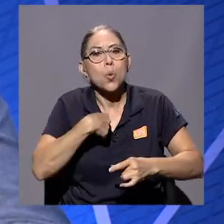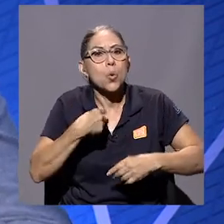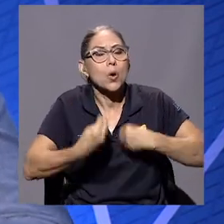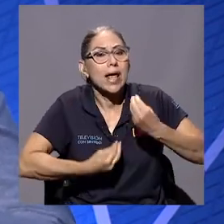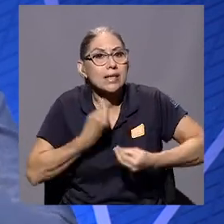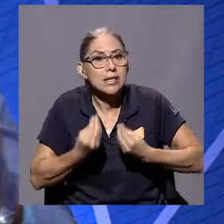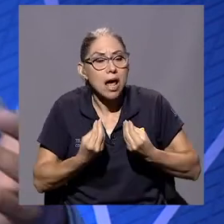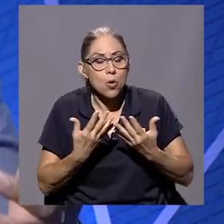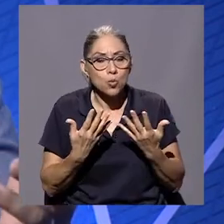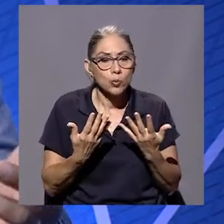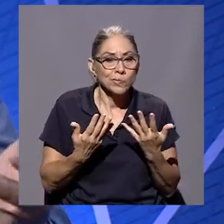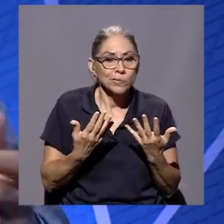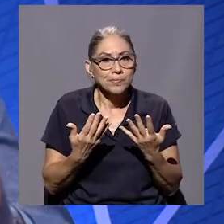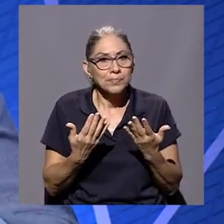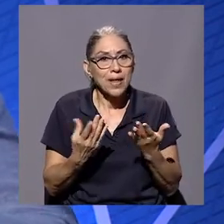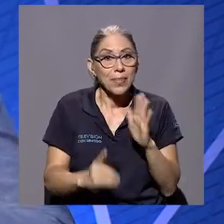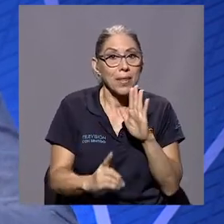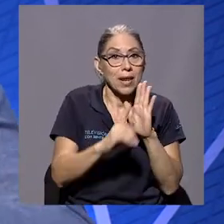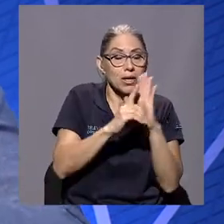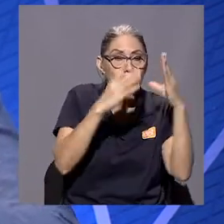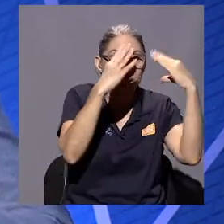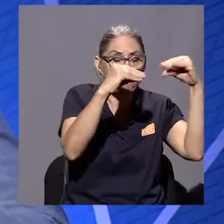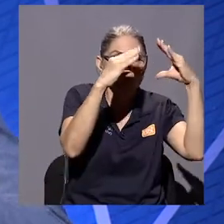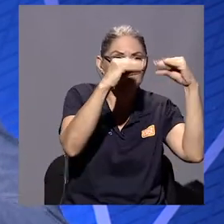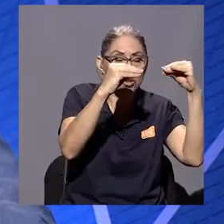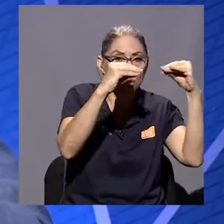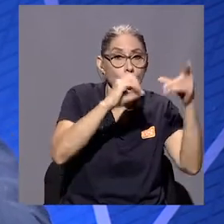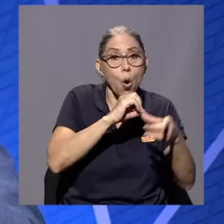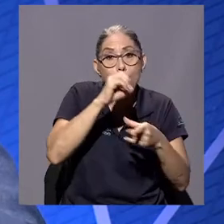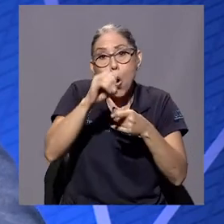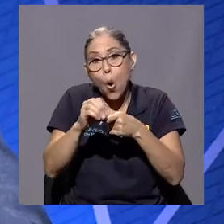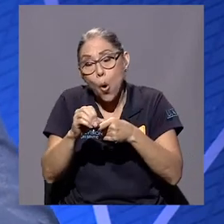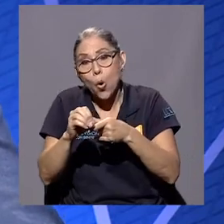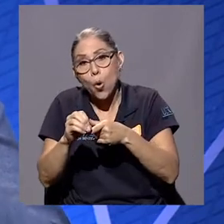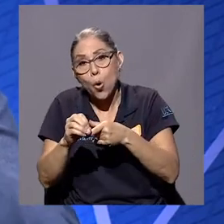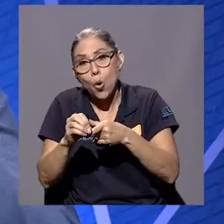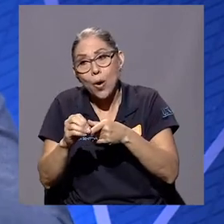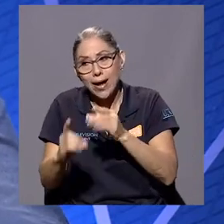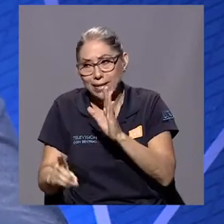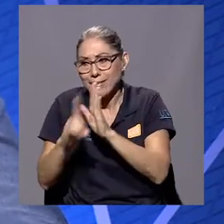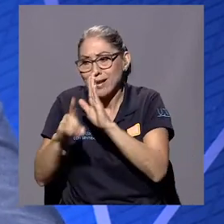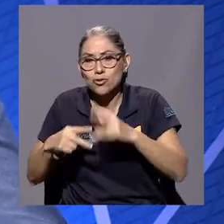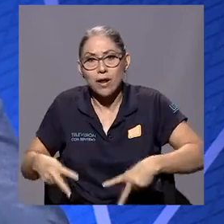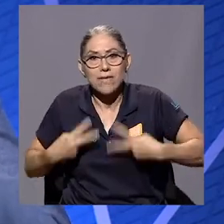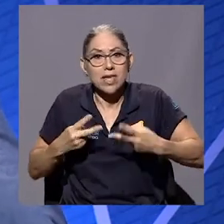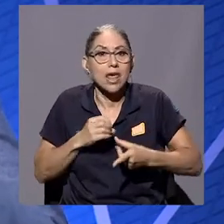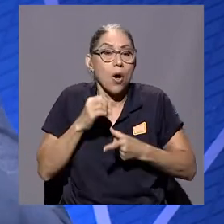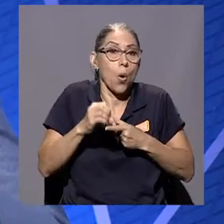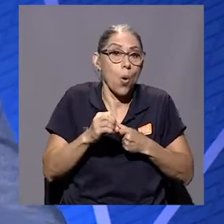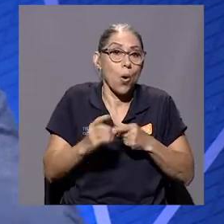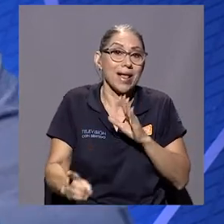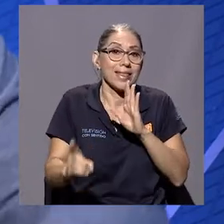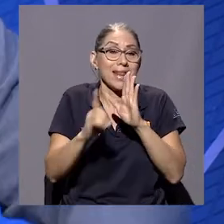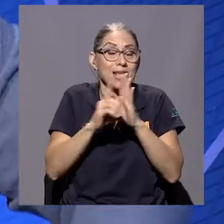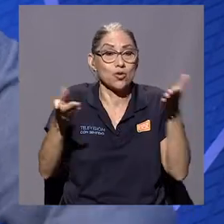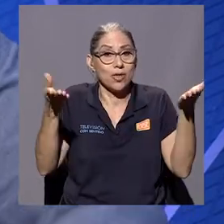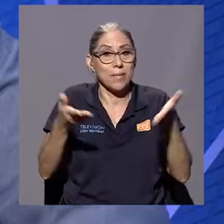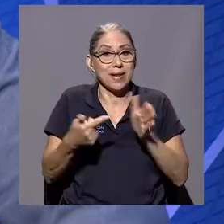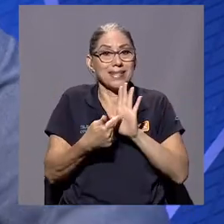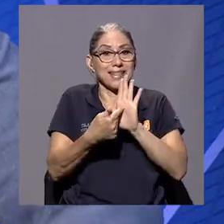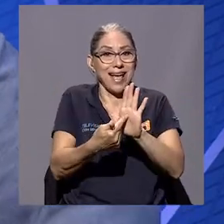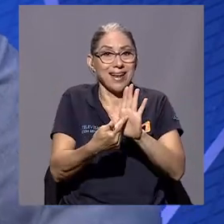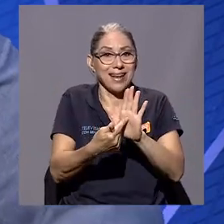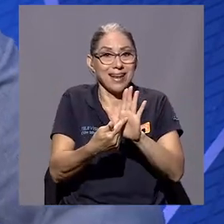entre el derecho a la información o perfectamente lo que podría significarse el derecho a la vida o el derecho de presentar aquella imagen